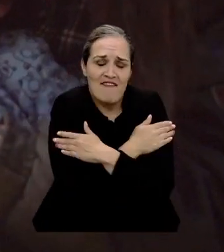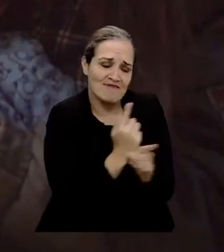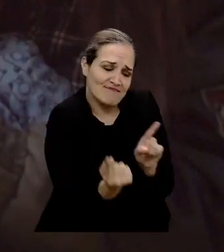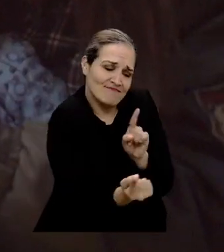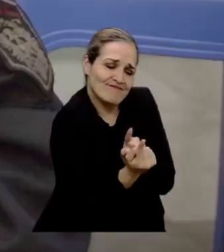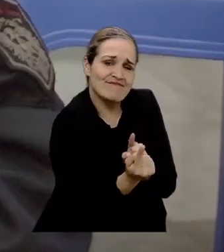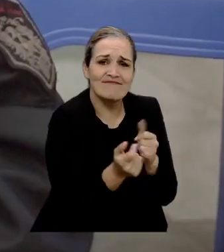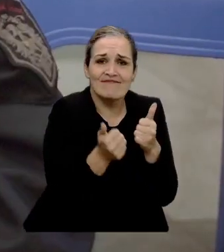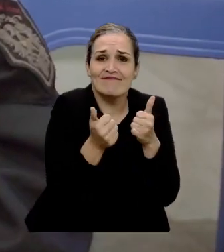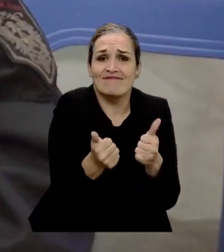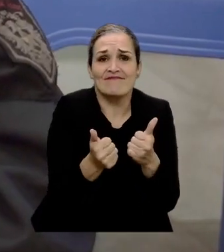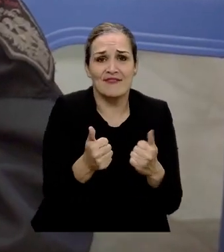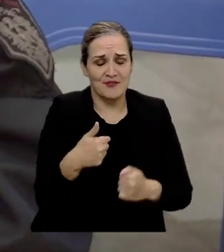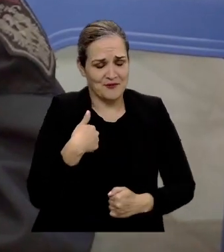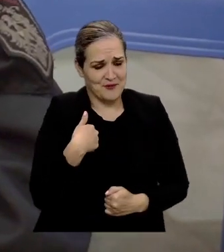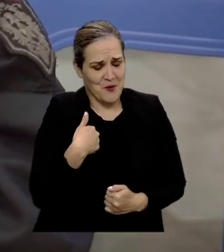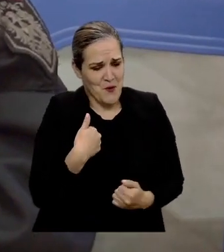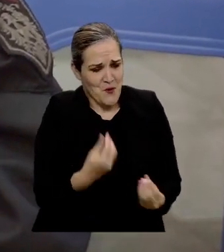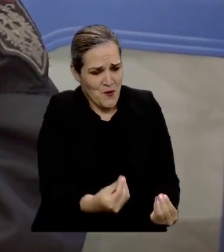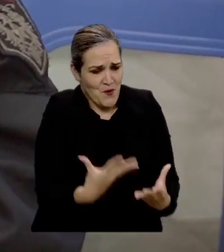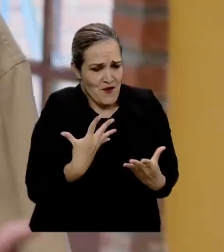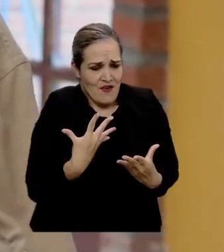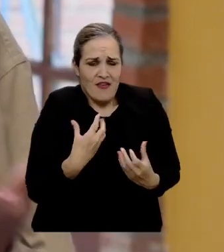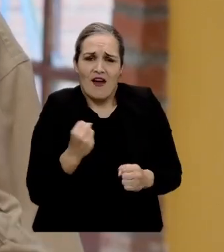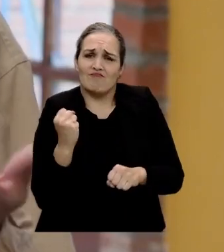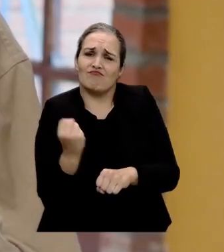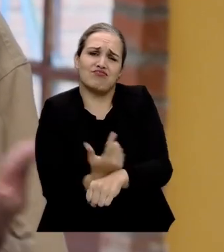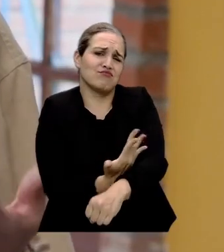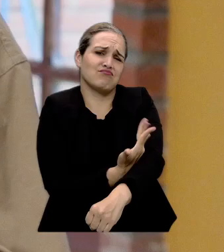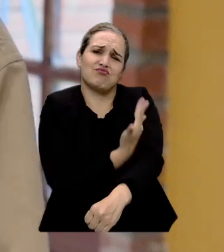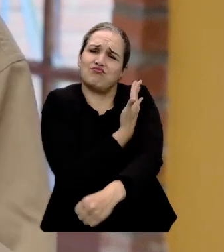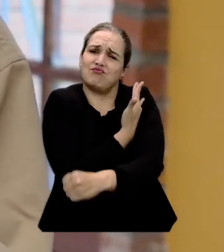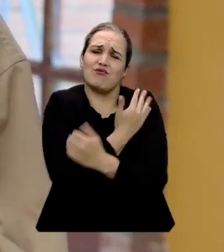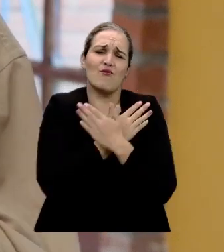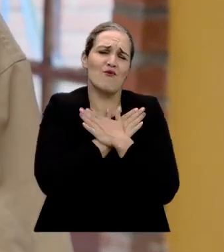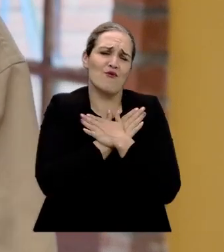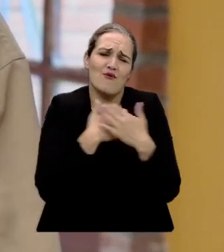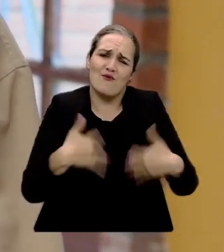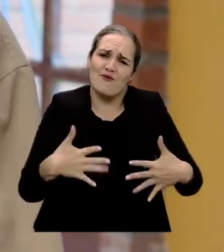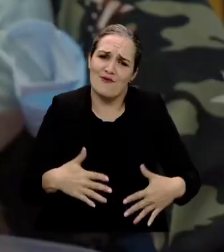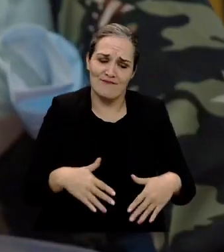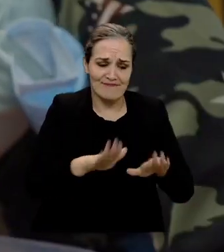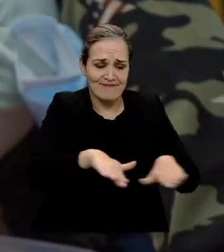me abrazan. Yo tengo un cariño así, una calentura que me hacen llegar.